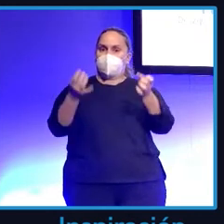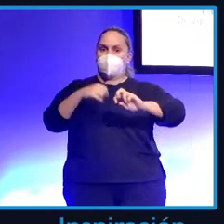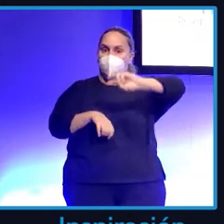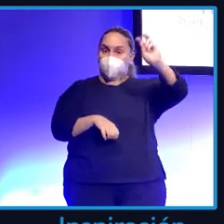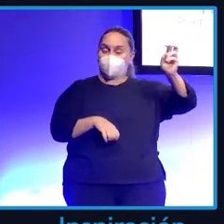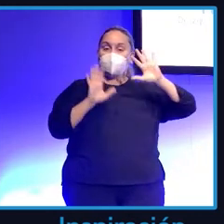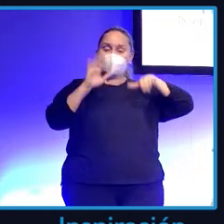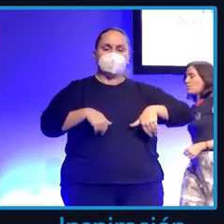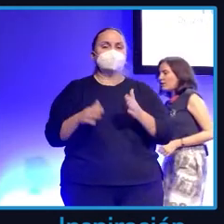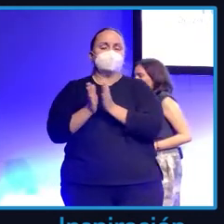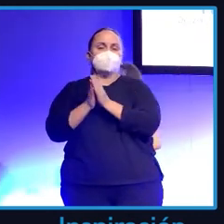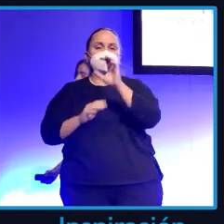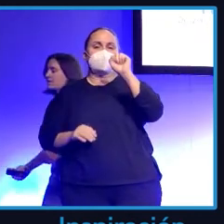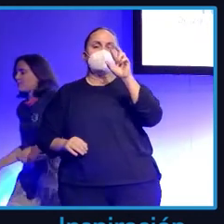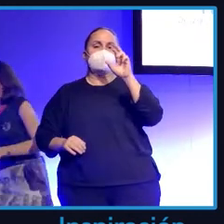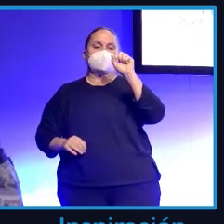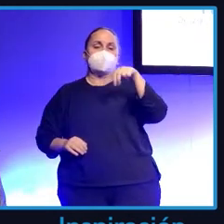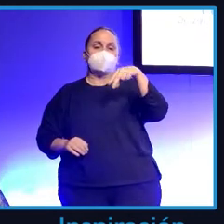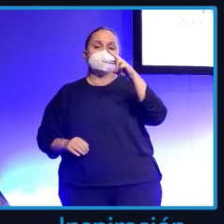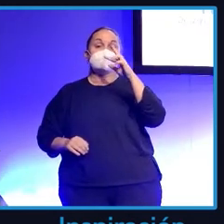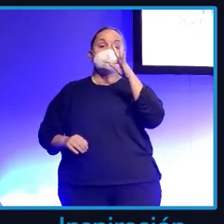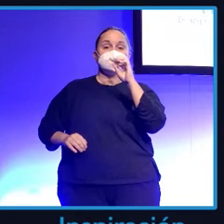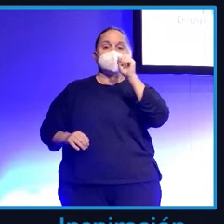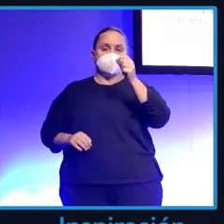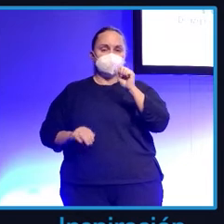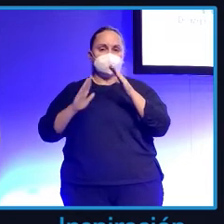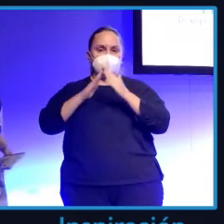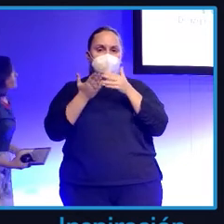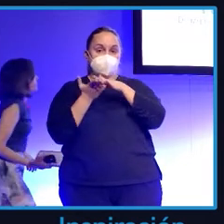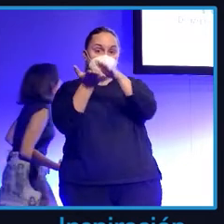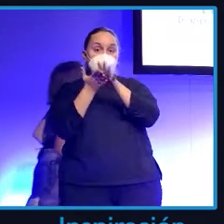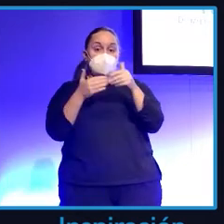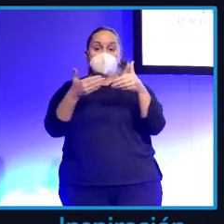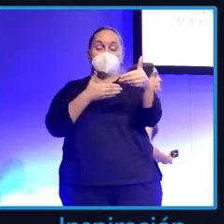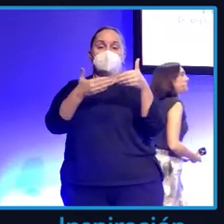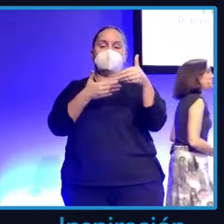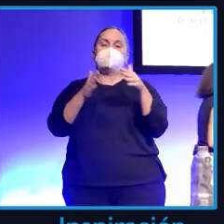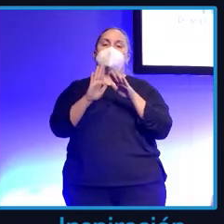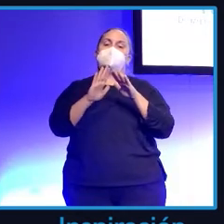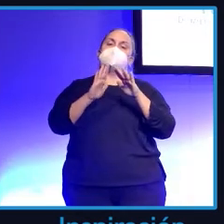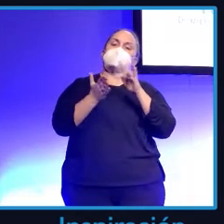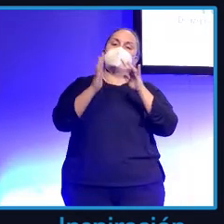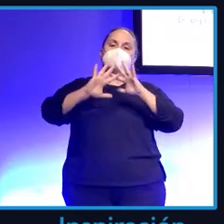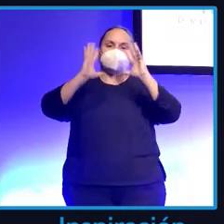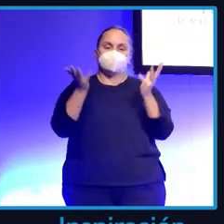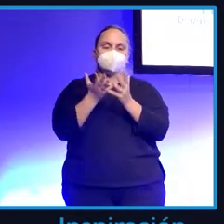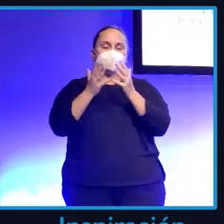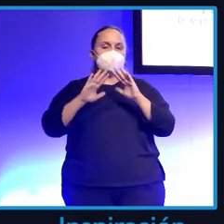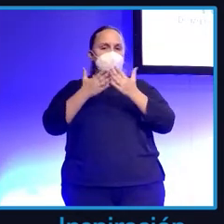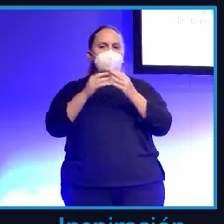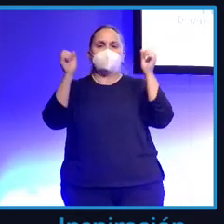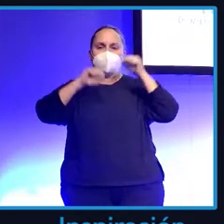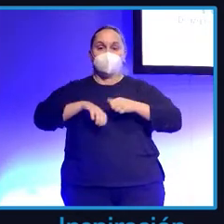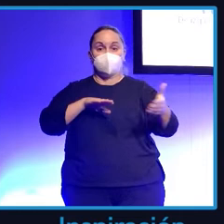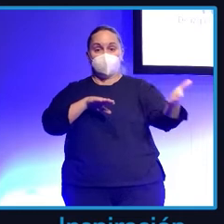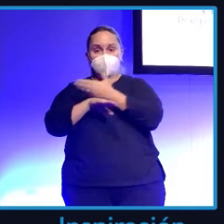Arantxa y yo, publicar un libro, básicamente porque llegaba el día del libro y dijimos, venga, todo lo que llevamos recopilado